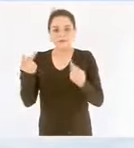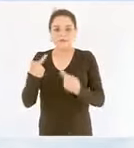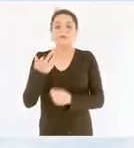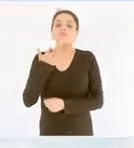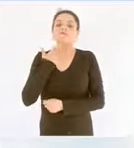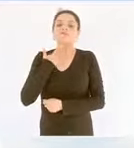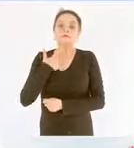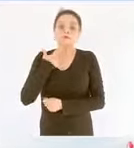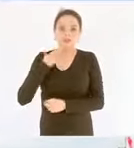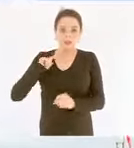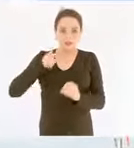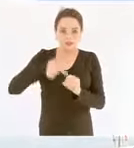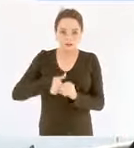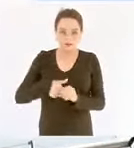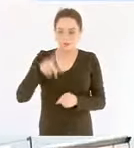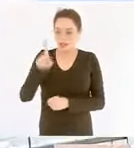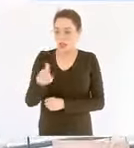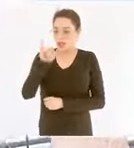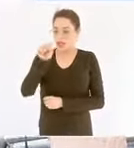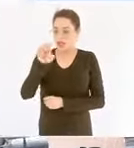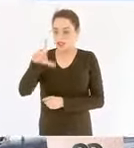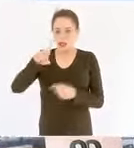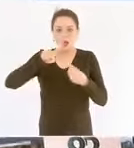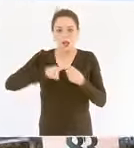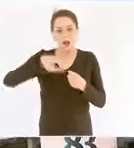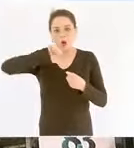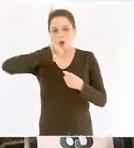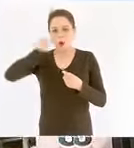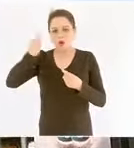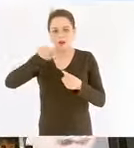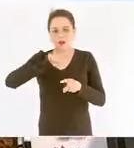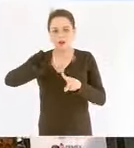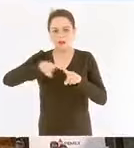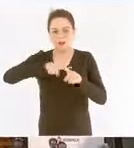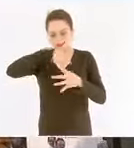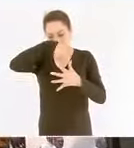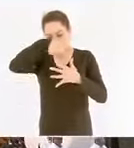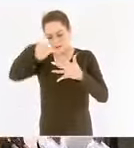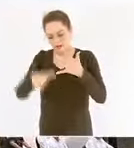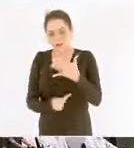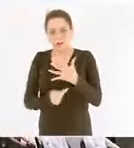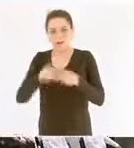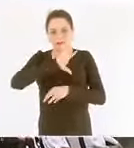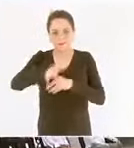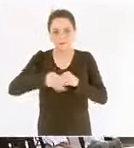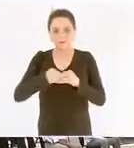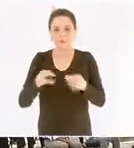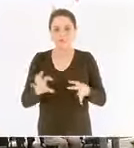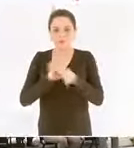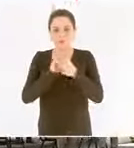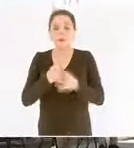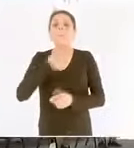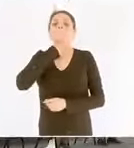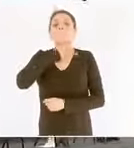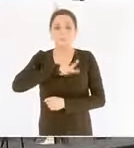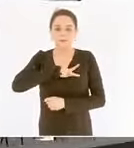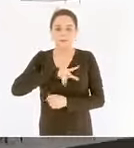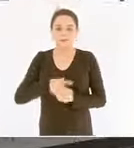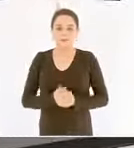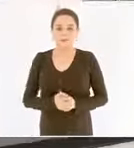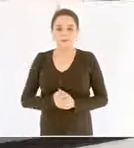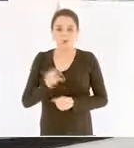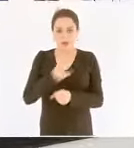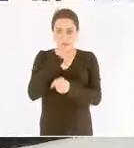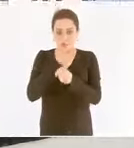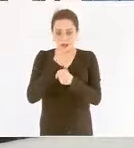y otros derivados del petróleo tres se